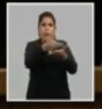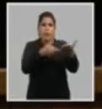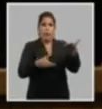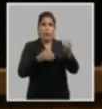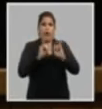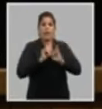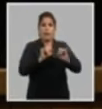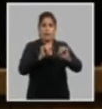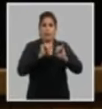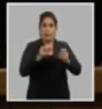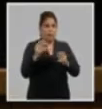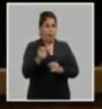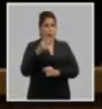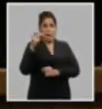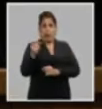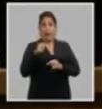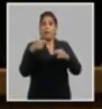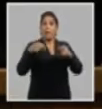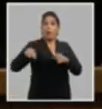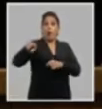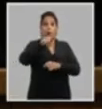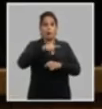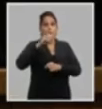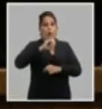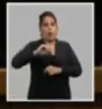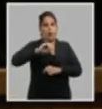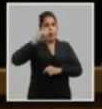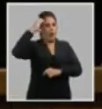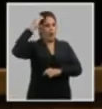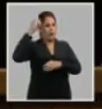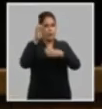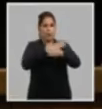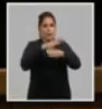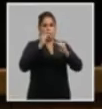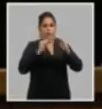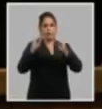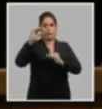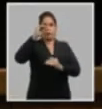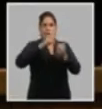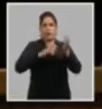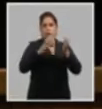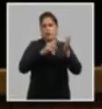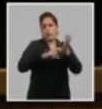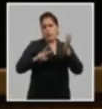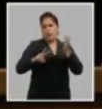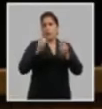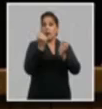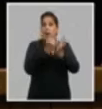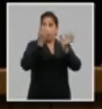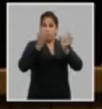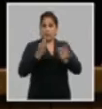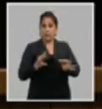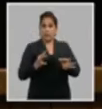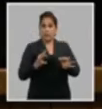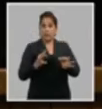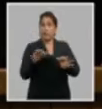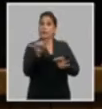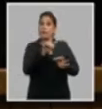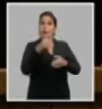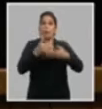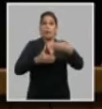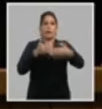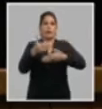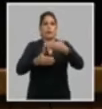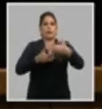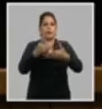y actualización más dinámica por todos los organismos en los diferentes niveles garantizar que los